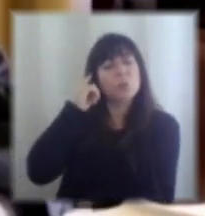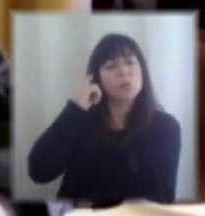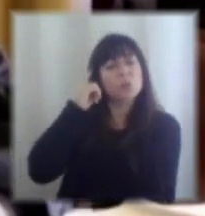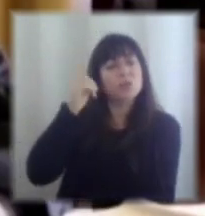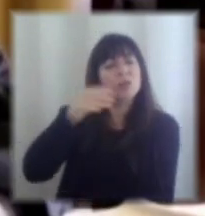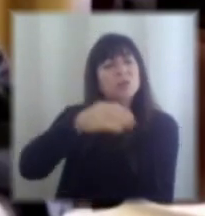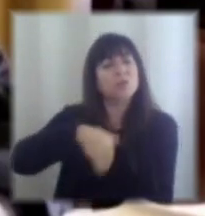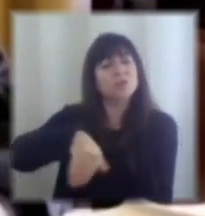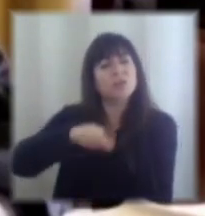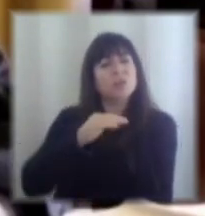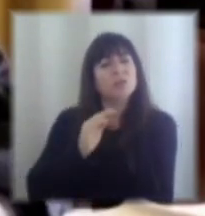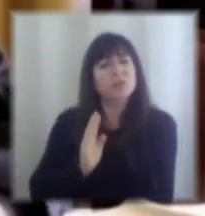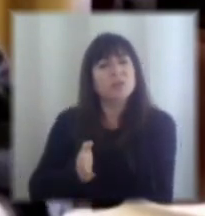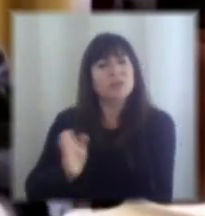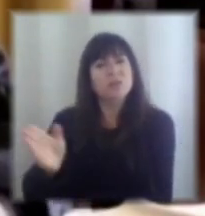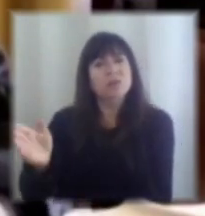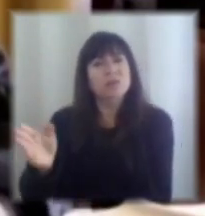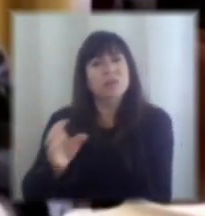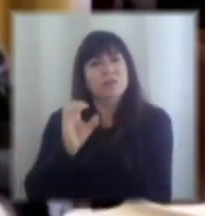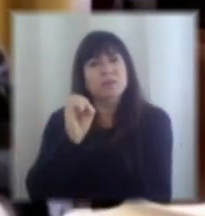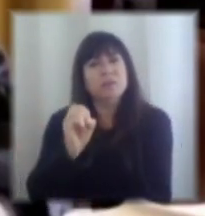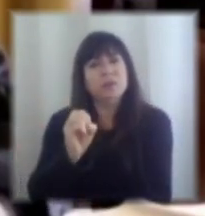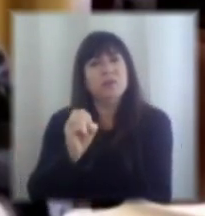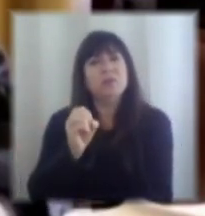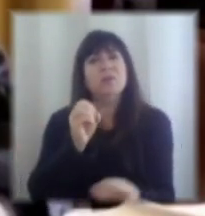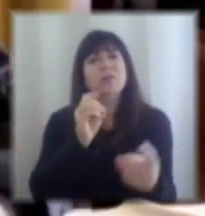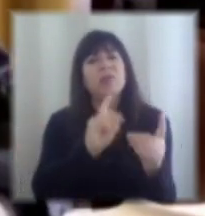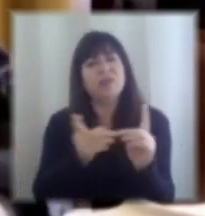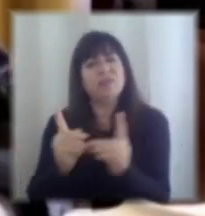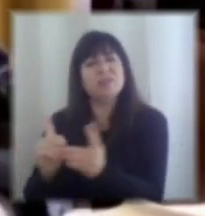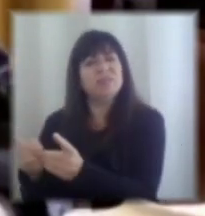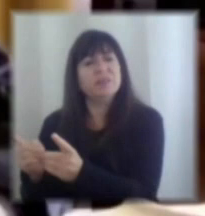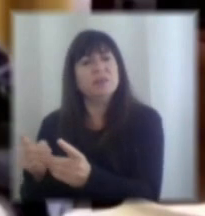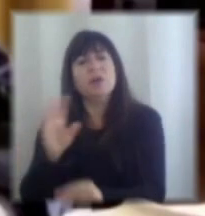seguimos siendo cero diversificados que no agregamos valor